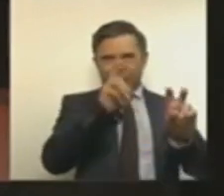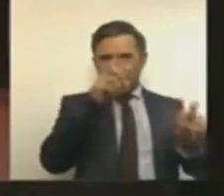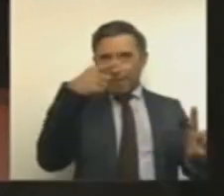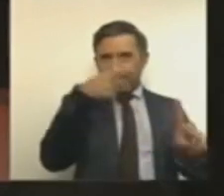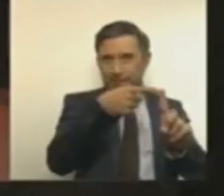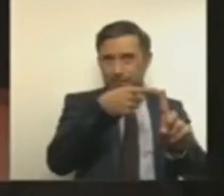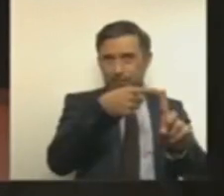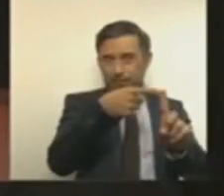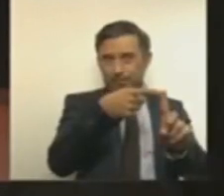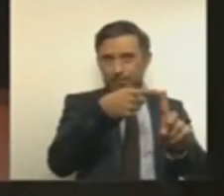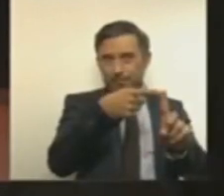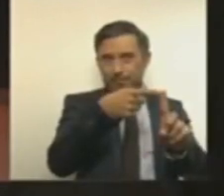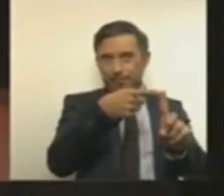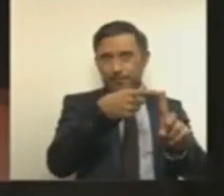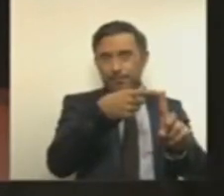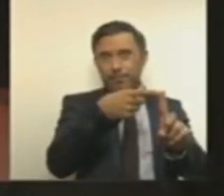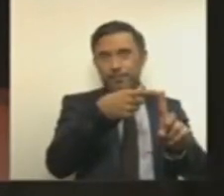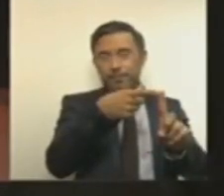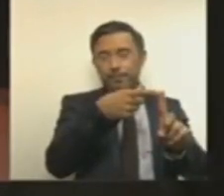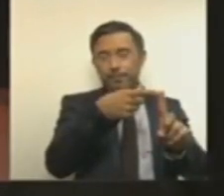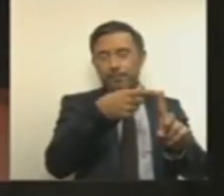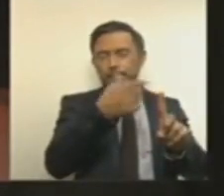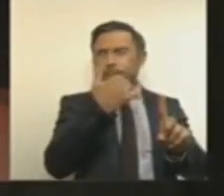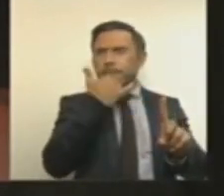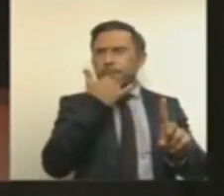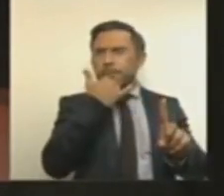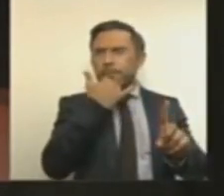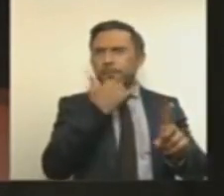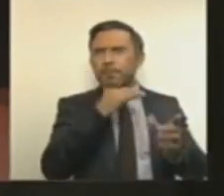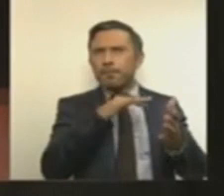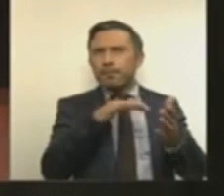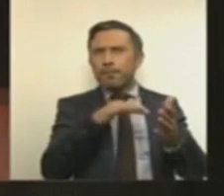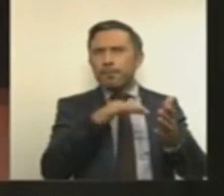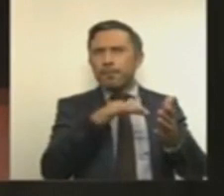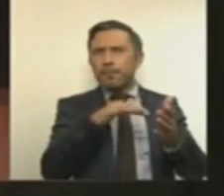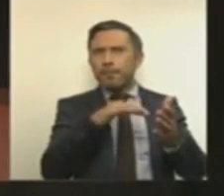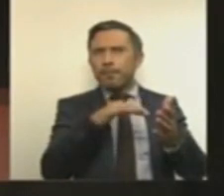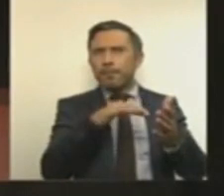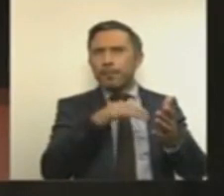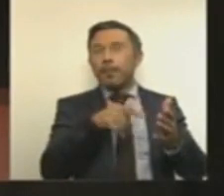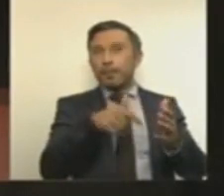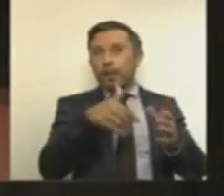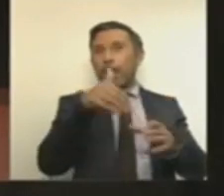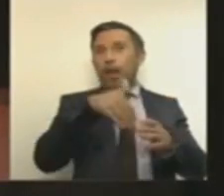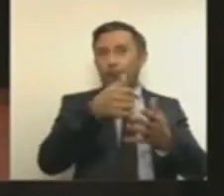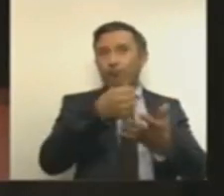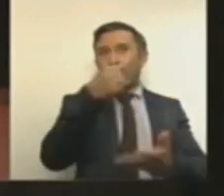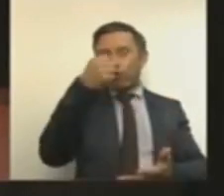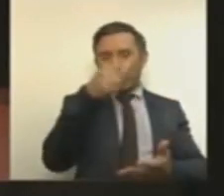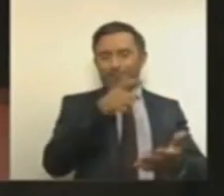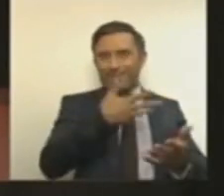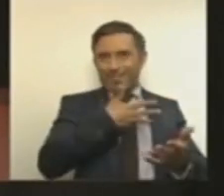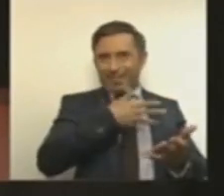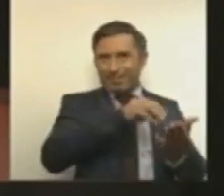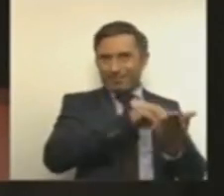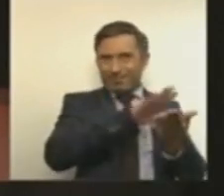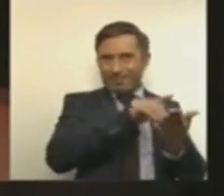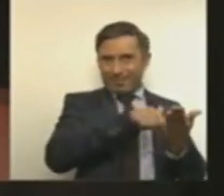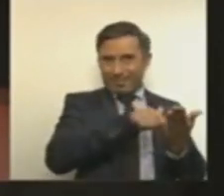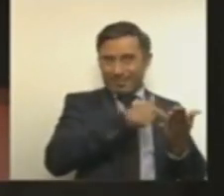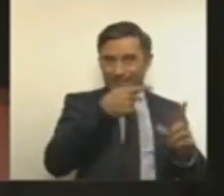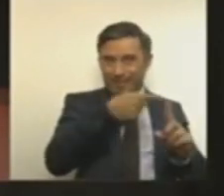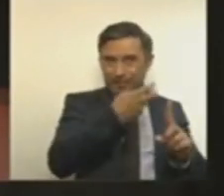contempla en el fondo, más bien que diga